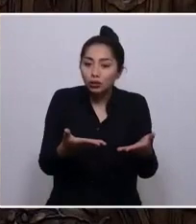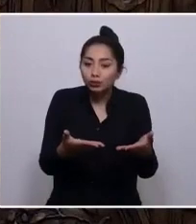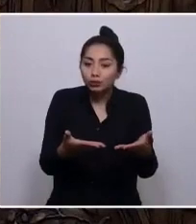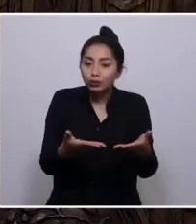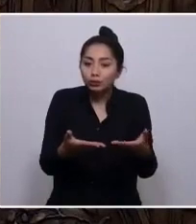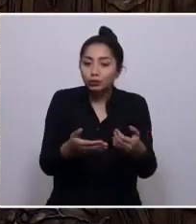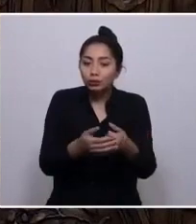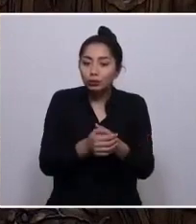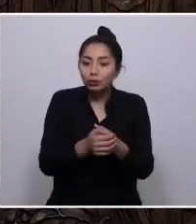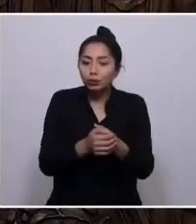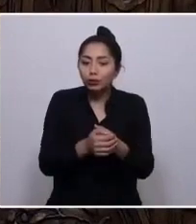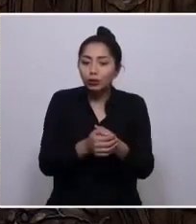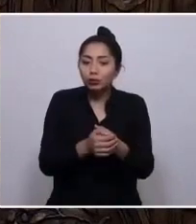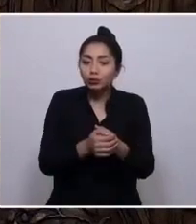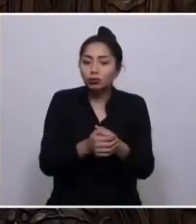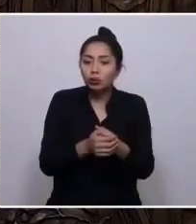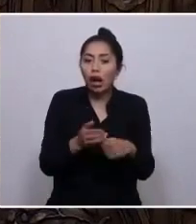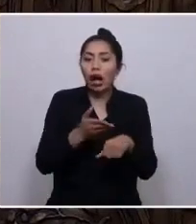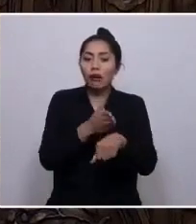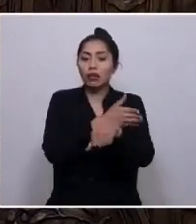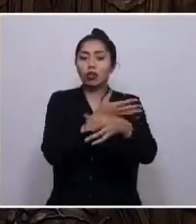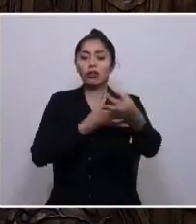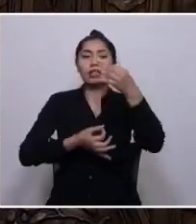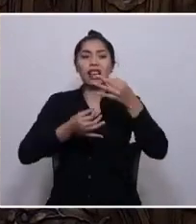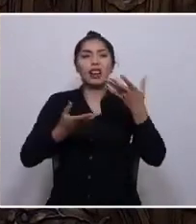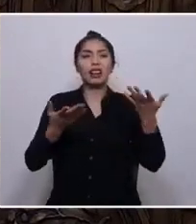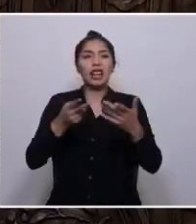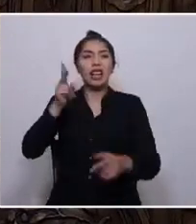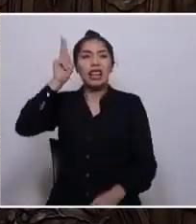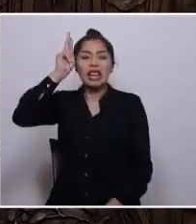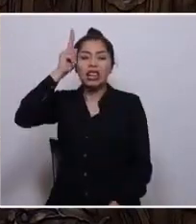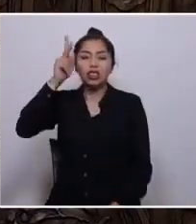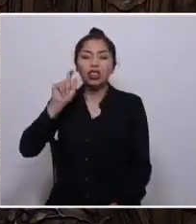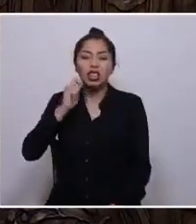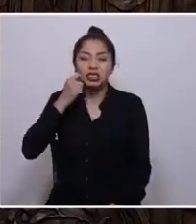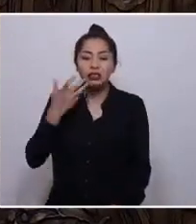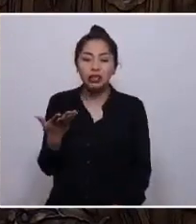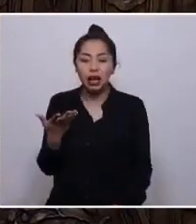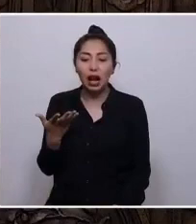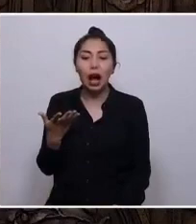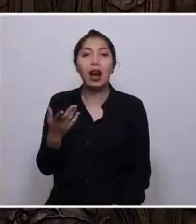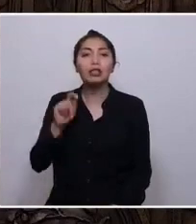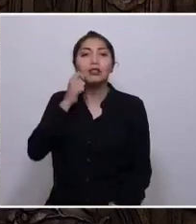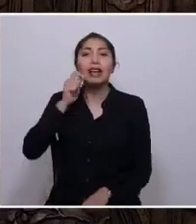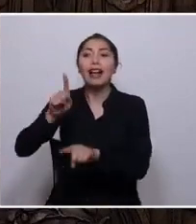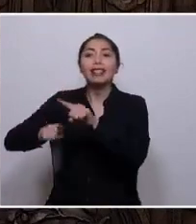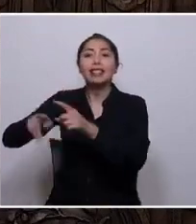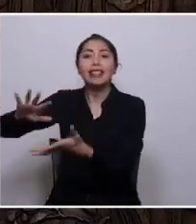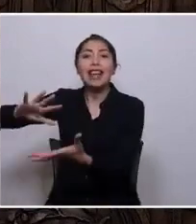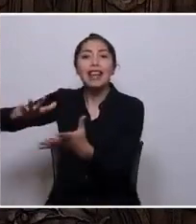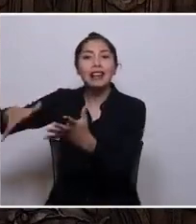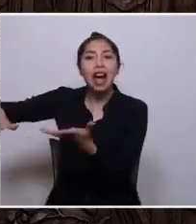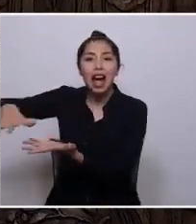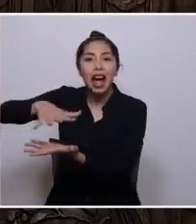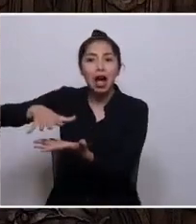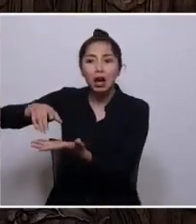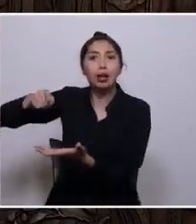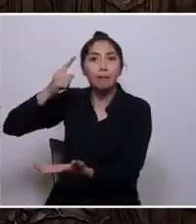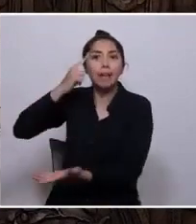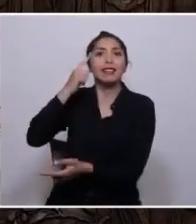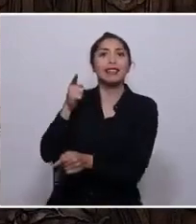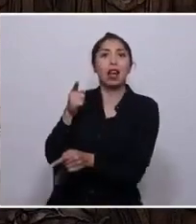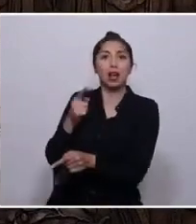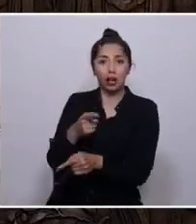nos decía, ¿qué es el indio? El indio es tierra que piensa. Esos somos. Por eso,